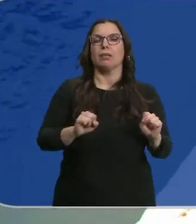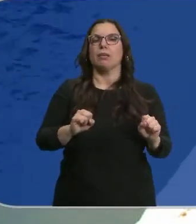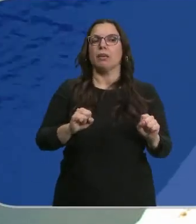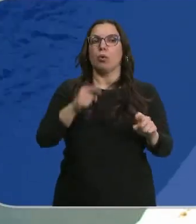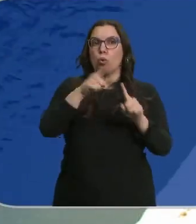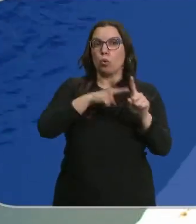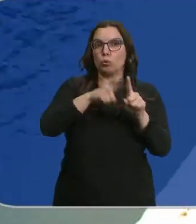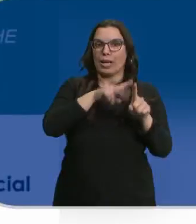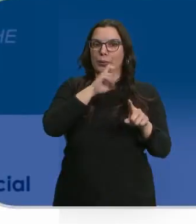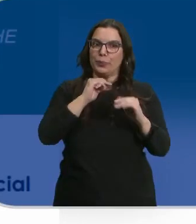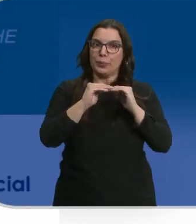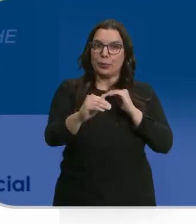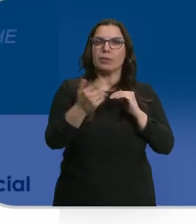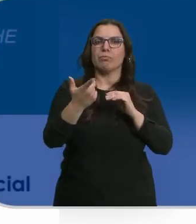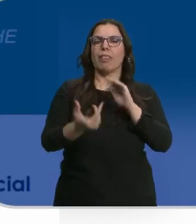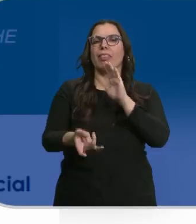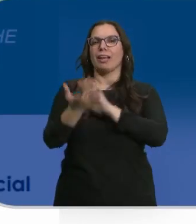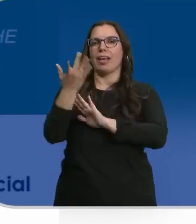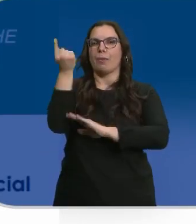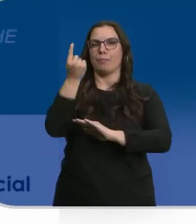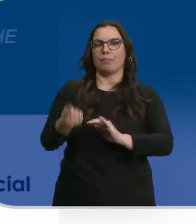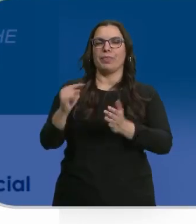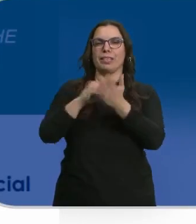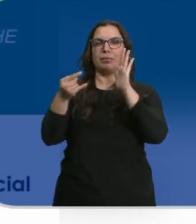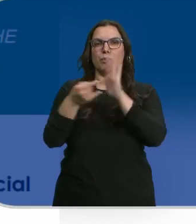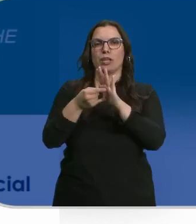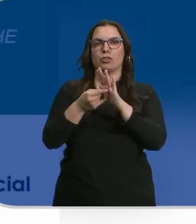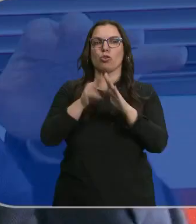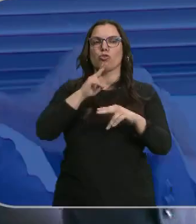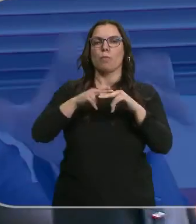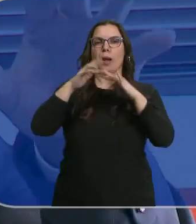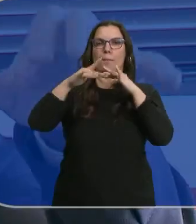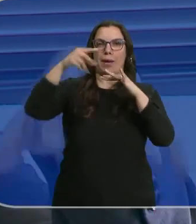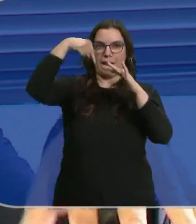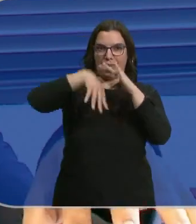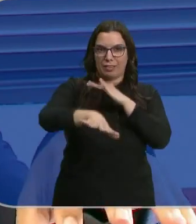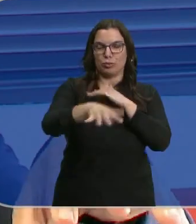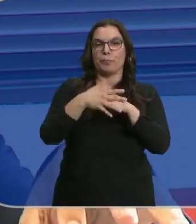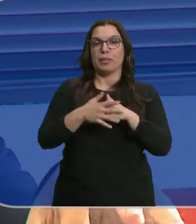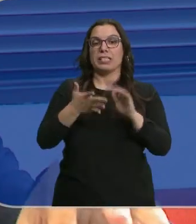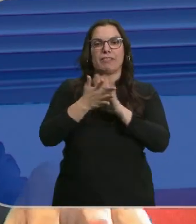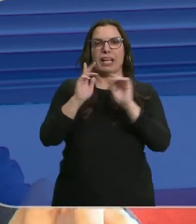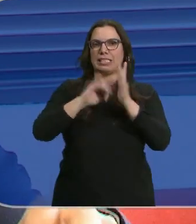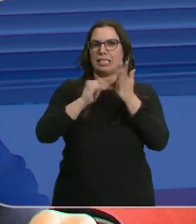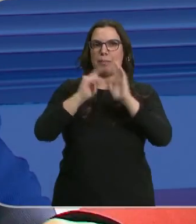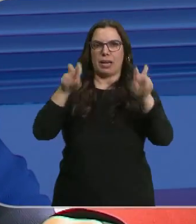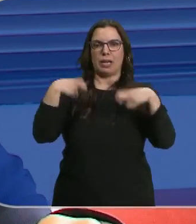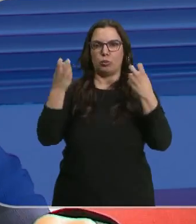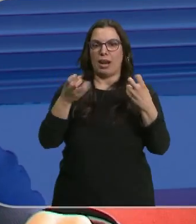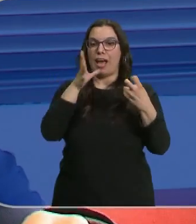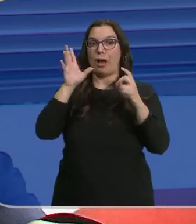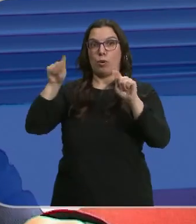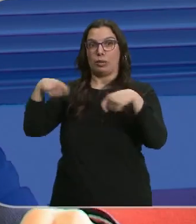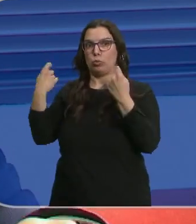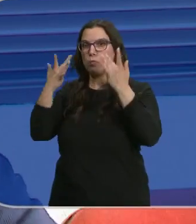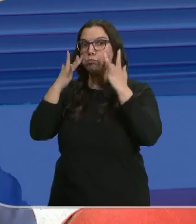y utilizarlas de forma sostenible, se ha diseñado el proyecto Mar Adentro. Básicamente es un sistema natural en el que se ha modificado el suelo, donde el agua depurada se